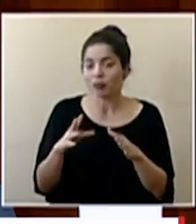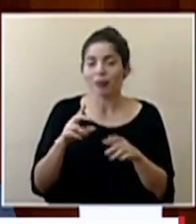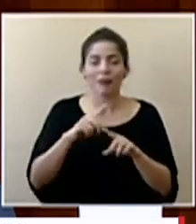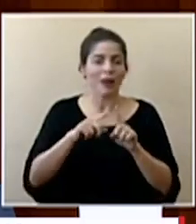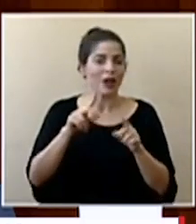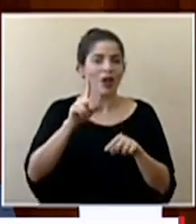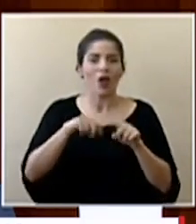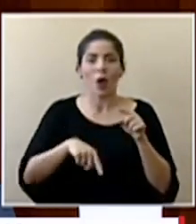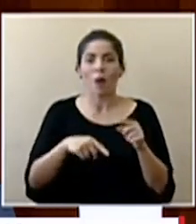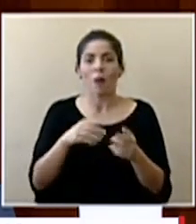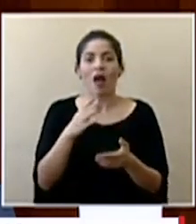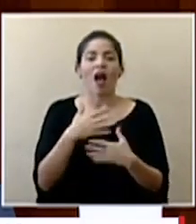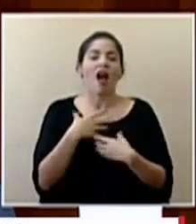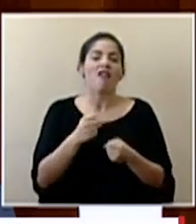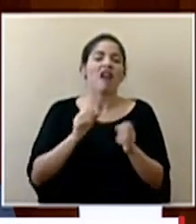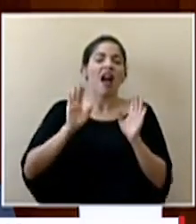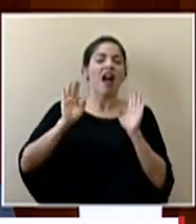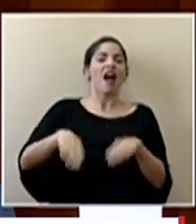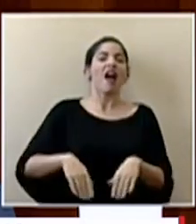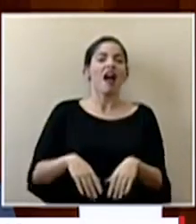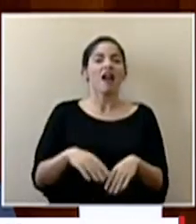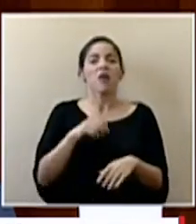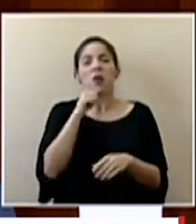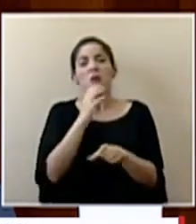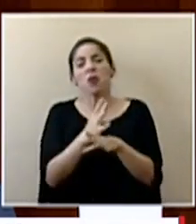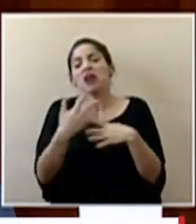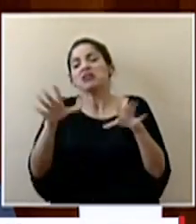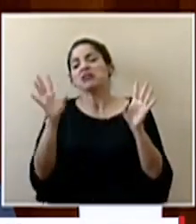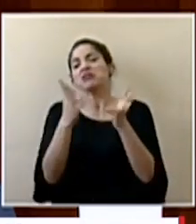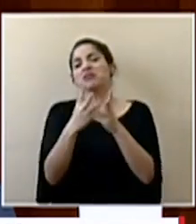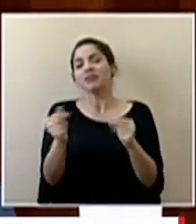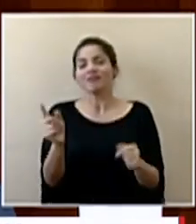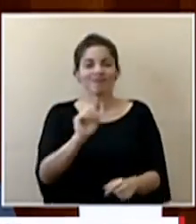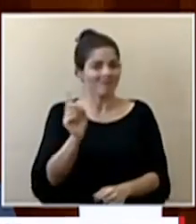podemos desconfiarnos no podemos bajar la guardia no podemos decir esto ya pasó